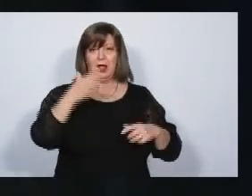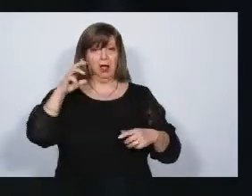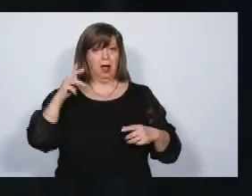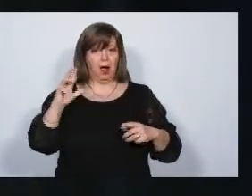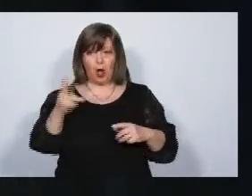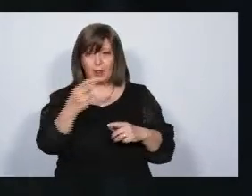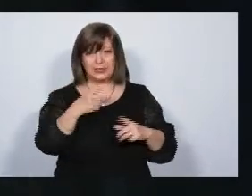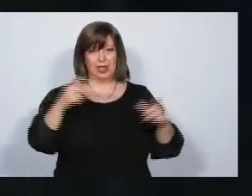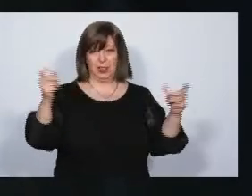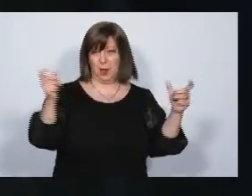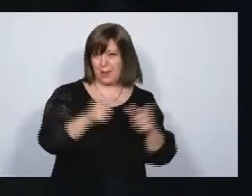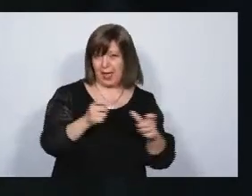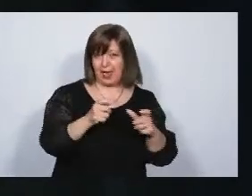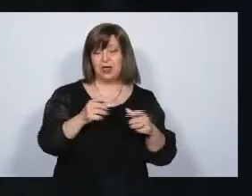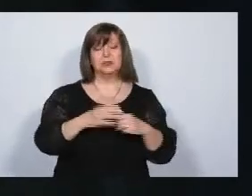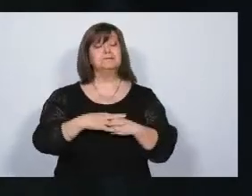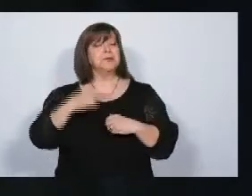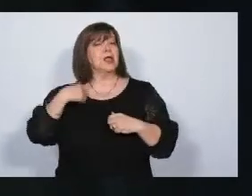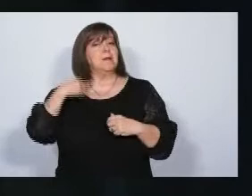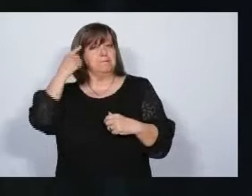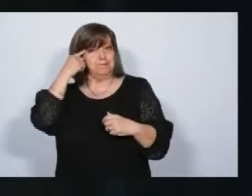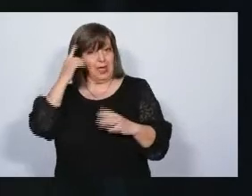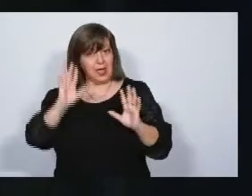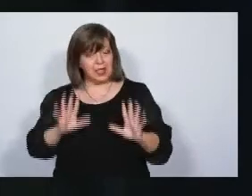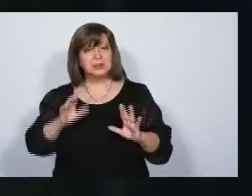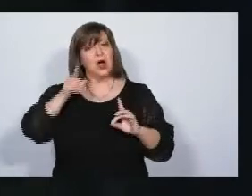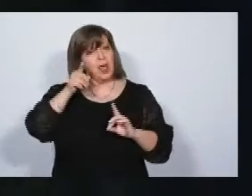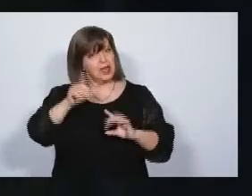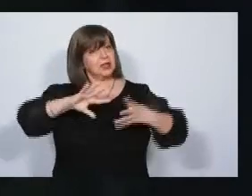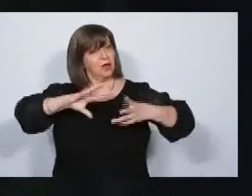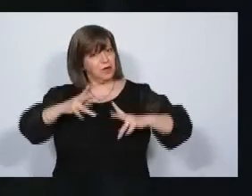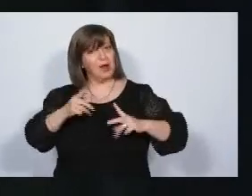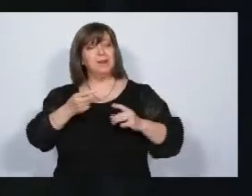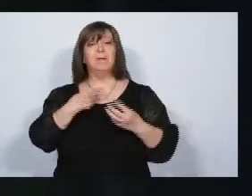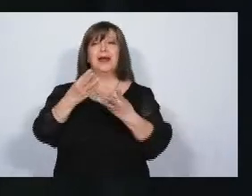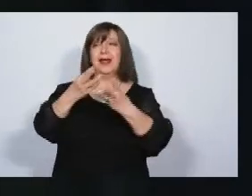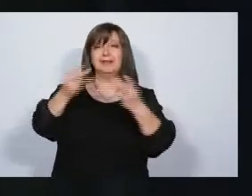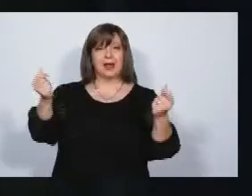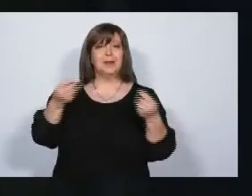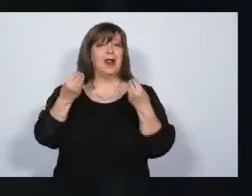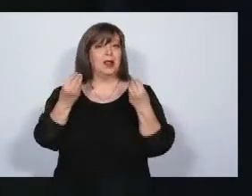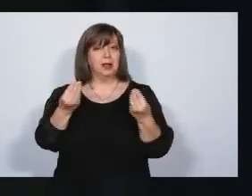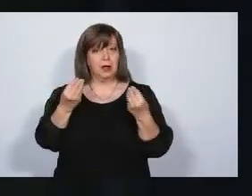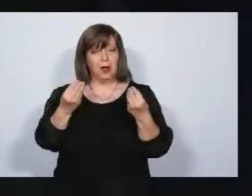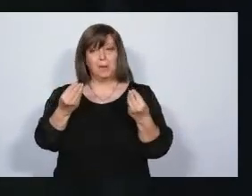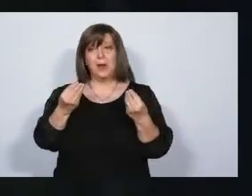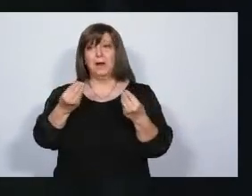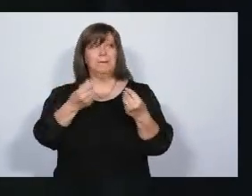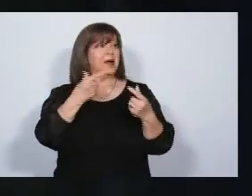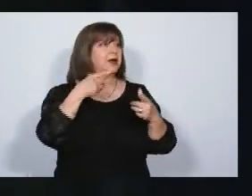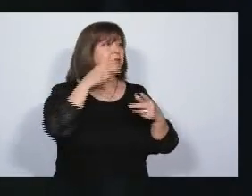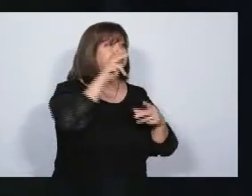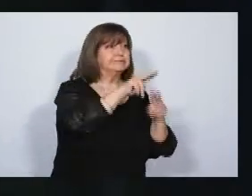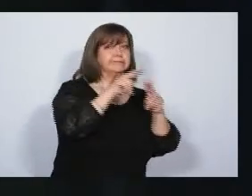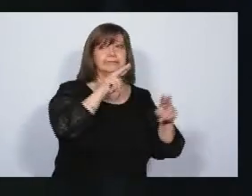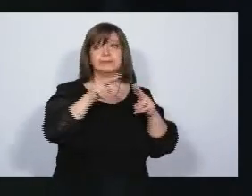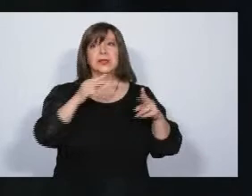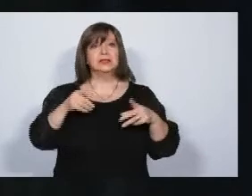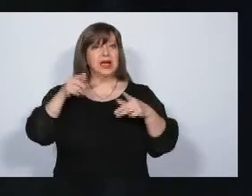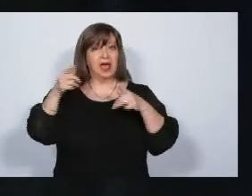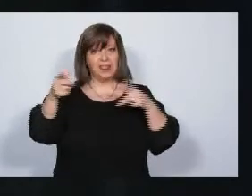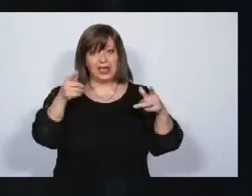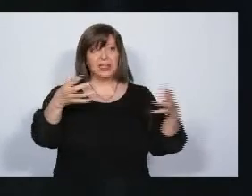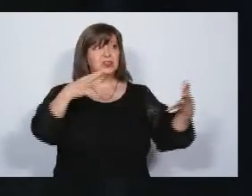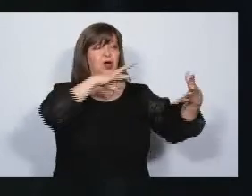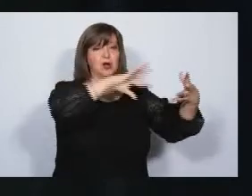particularmente. Creemos que esa es la herramienta para terminar con el resto, para combatir el resto de los delitos.